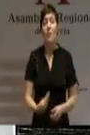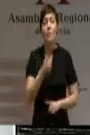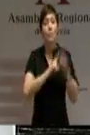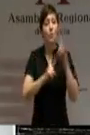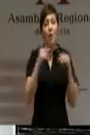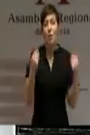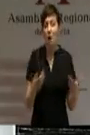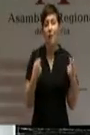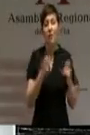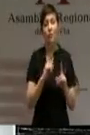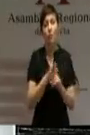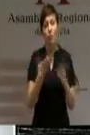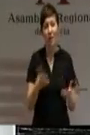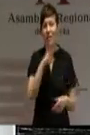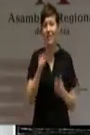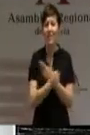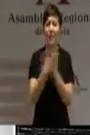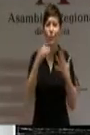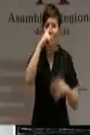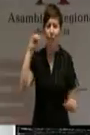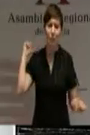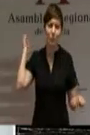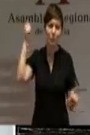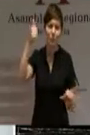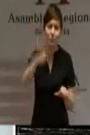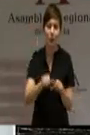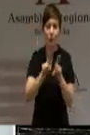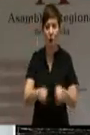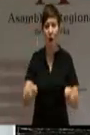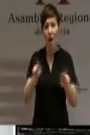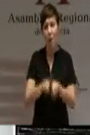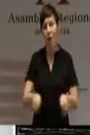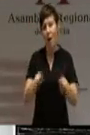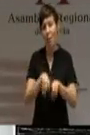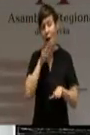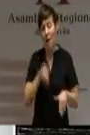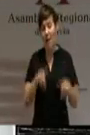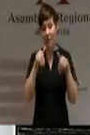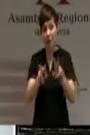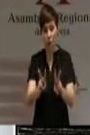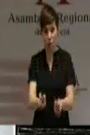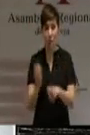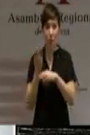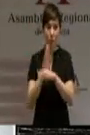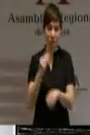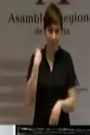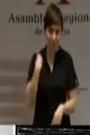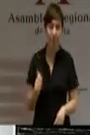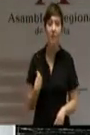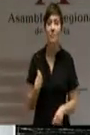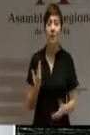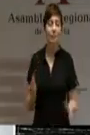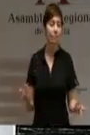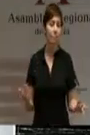haciendo lo mismo y ahora el candidato nos ofrece más de lo mismo, pues con los mismos mimbres es muy difícil hacer